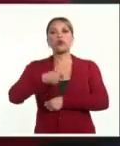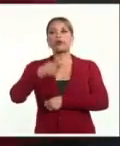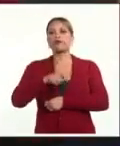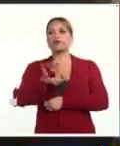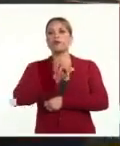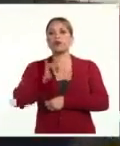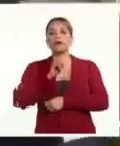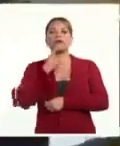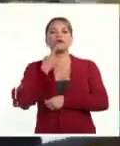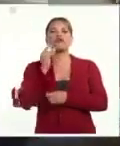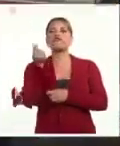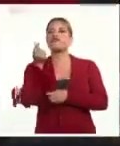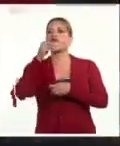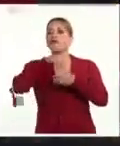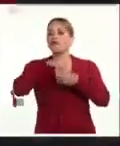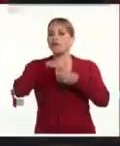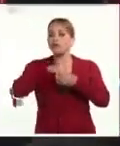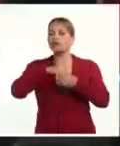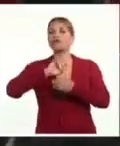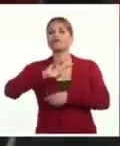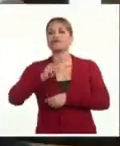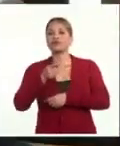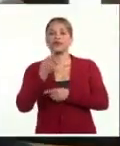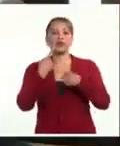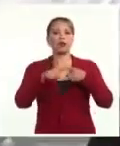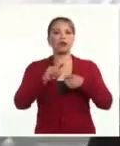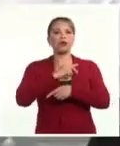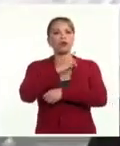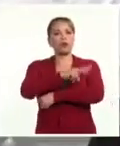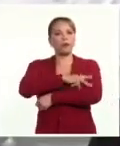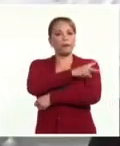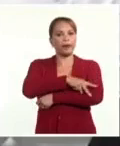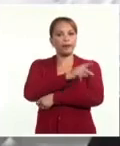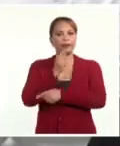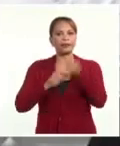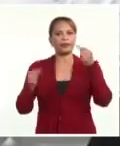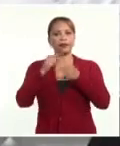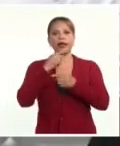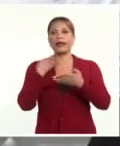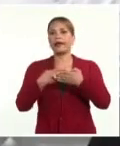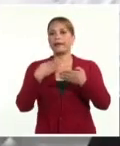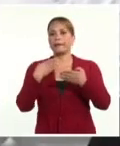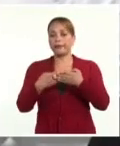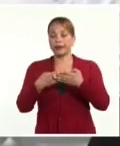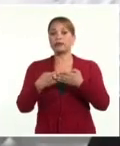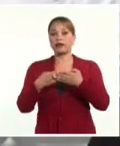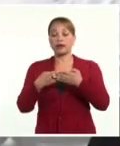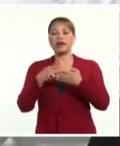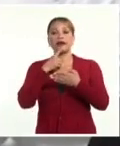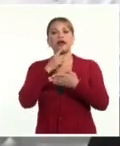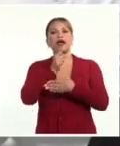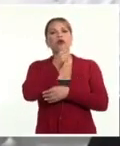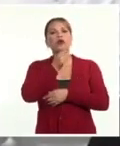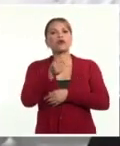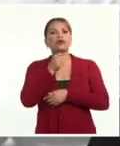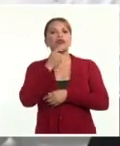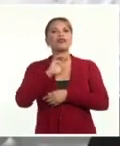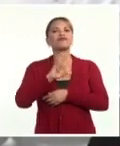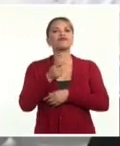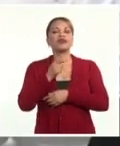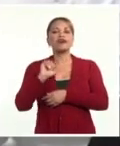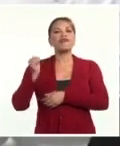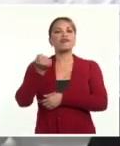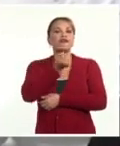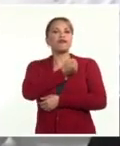presuntos fondos irregulares de origen externo, principalmente de la empresa Odebrecht, implicada en acusaciones de fraude en